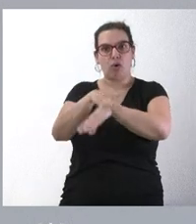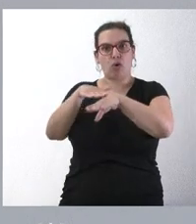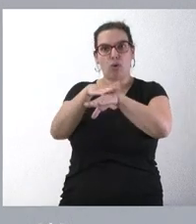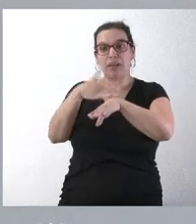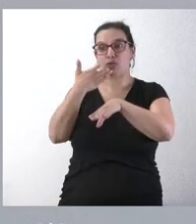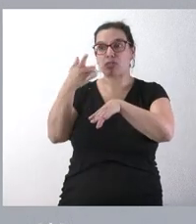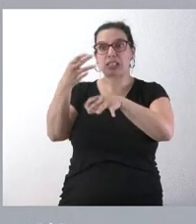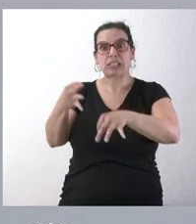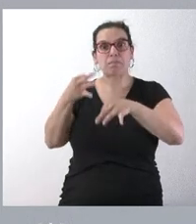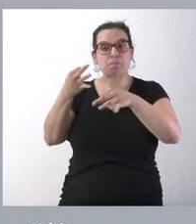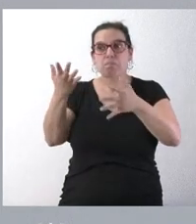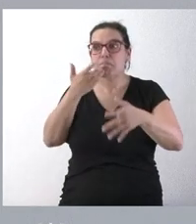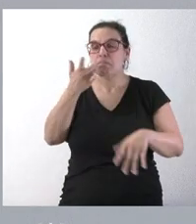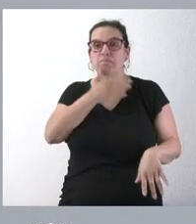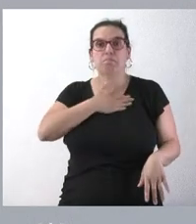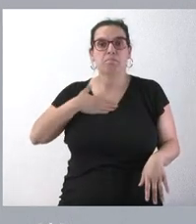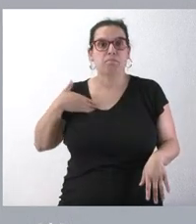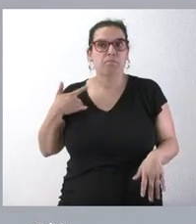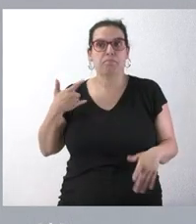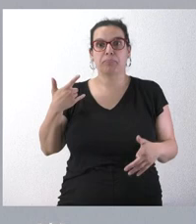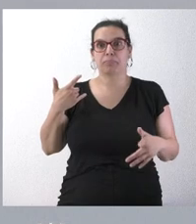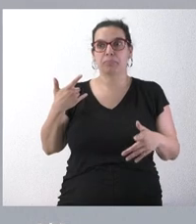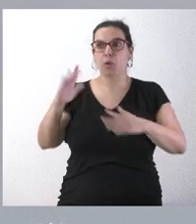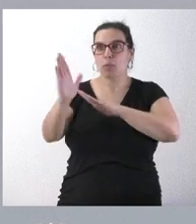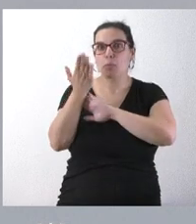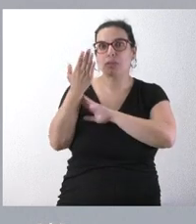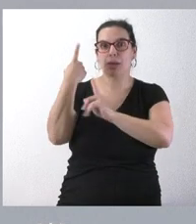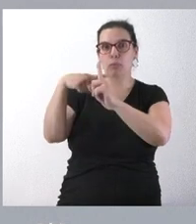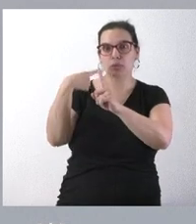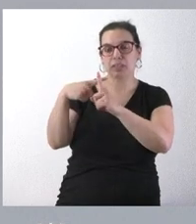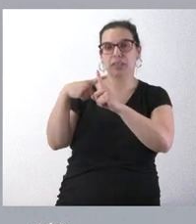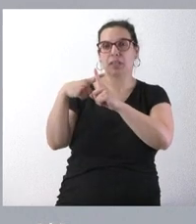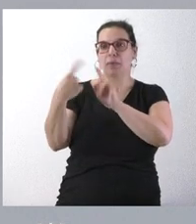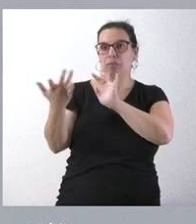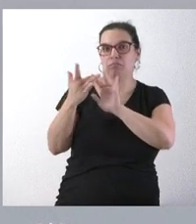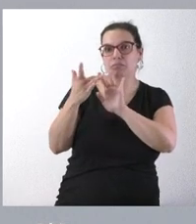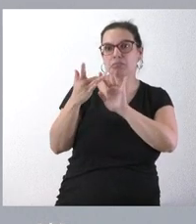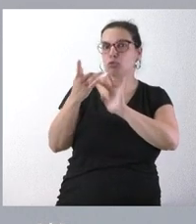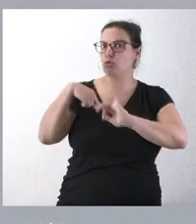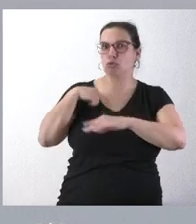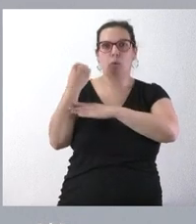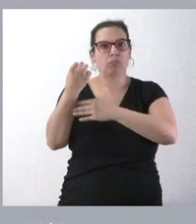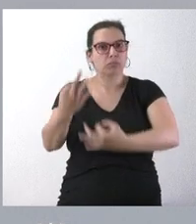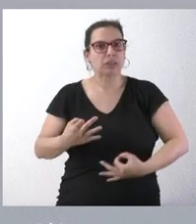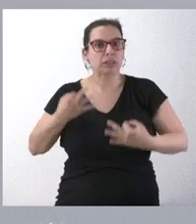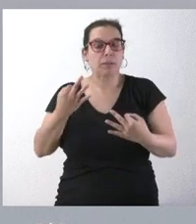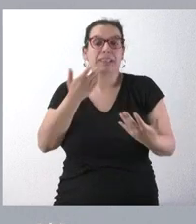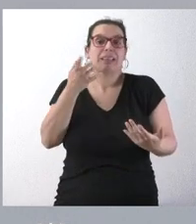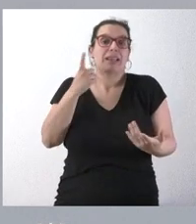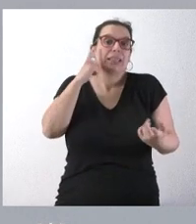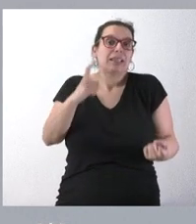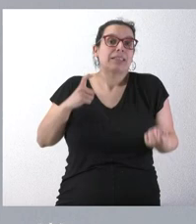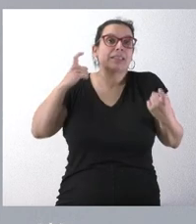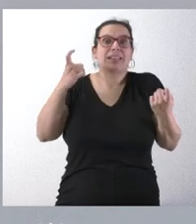pues, intente hacer propuestas positivas a nuestra comunidad autónoma, pues nos tendrá de su lado. Si lo que intenta